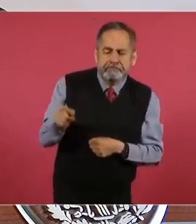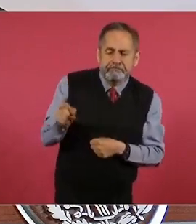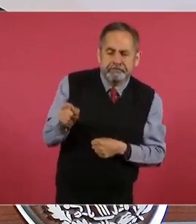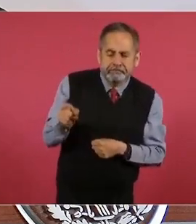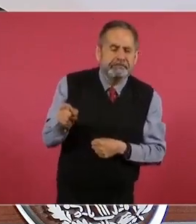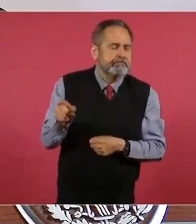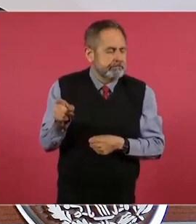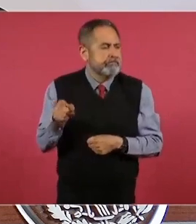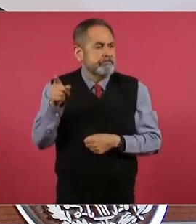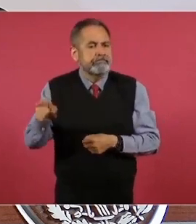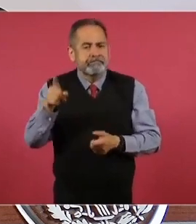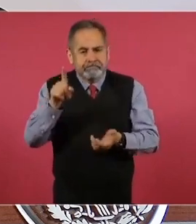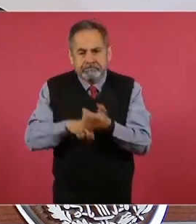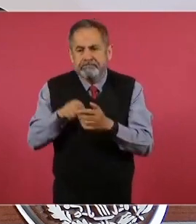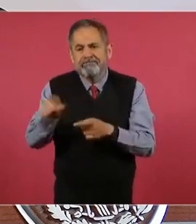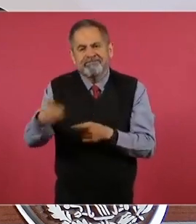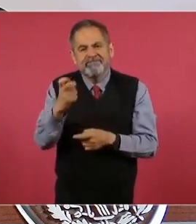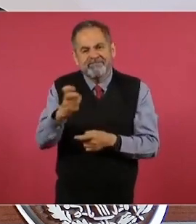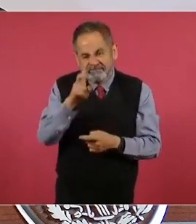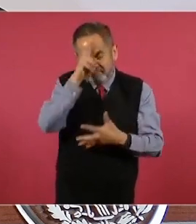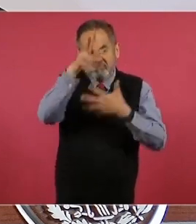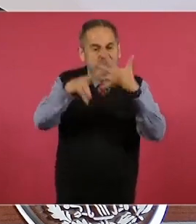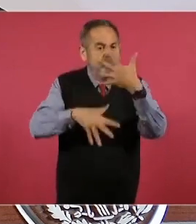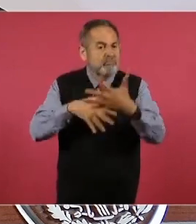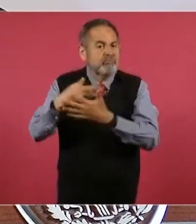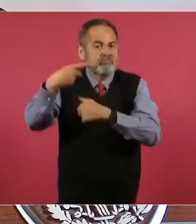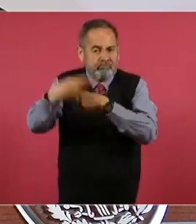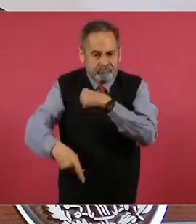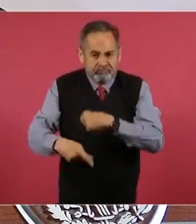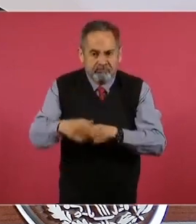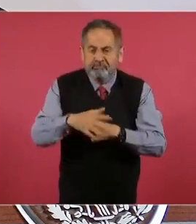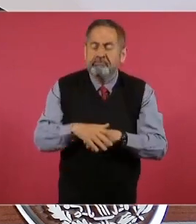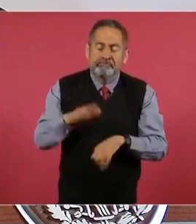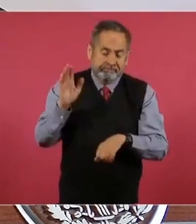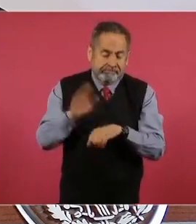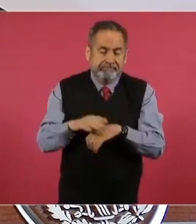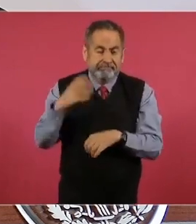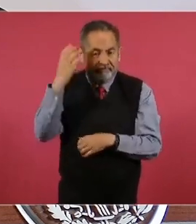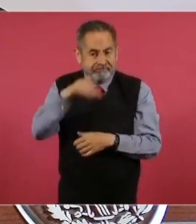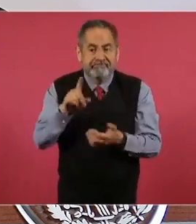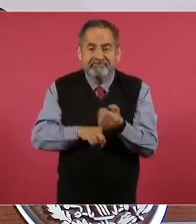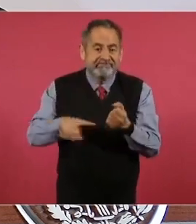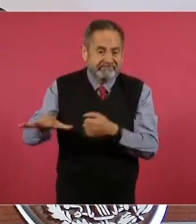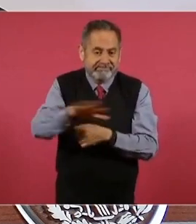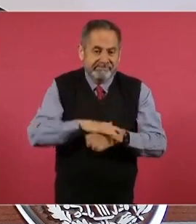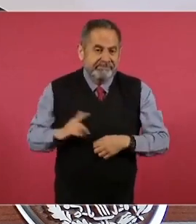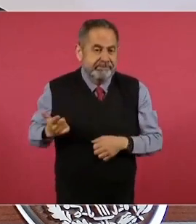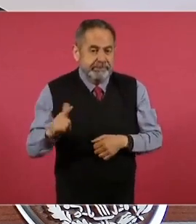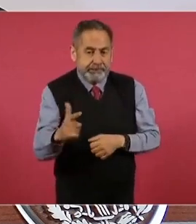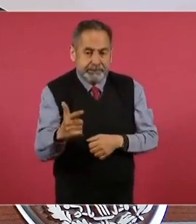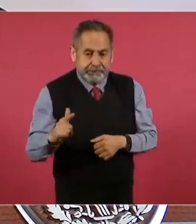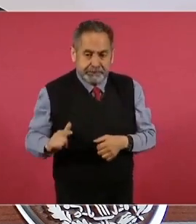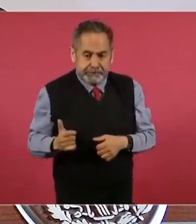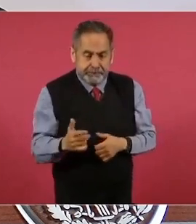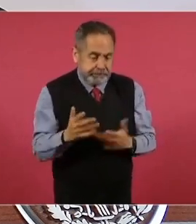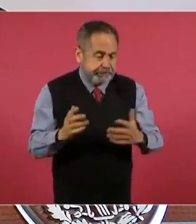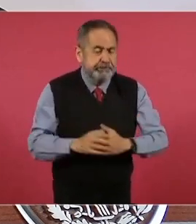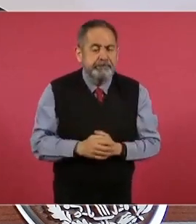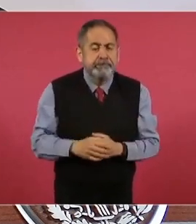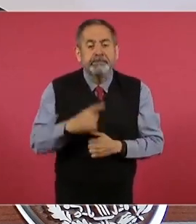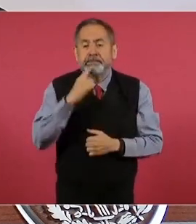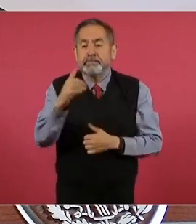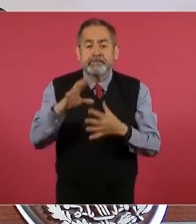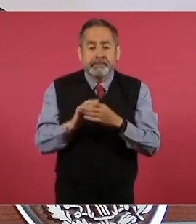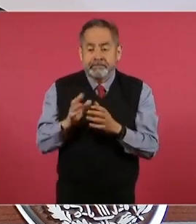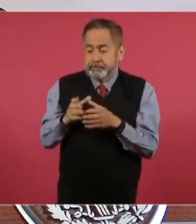con los índices delictivos, los índices de violencia en esa entidad. Decir que la Unidad